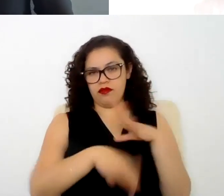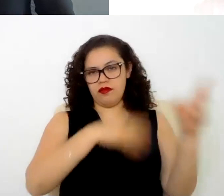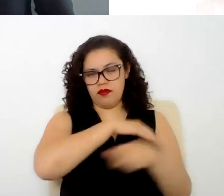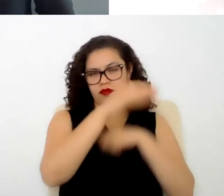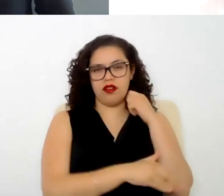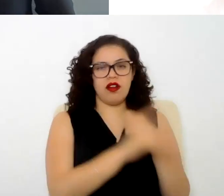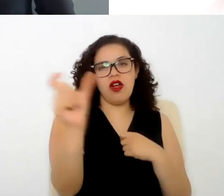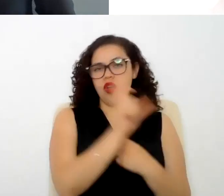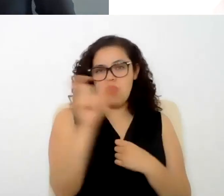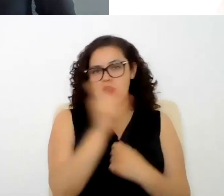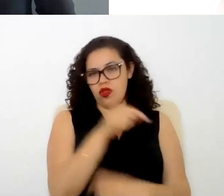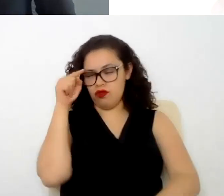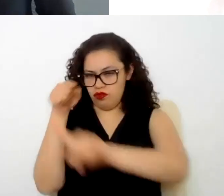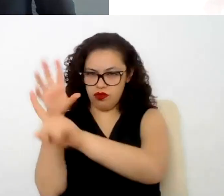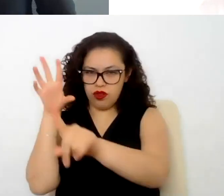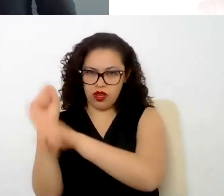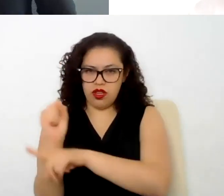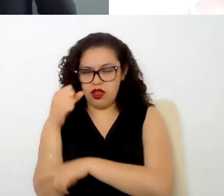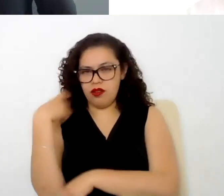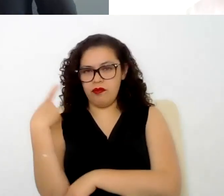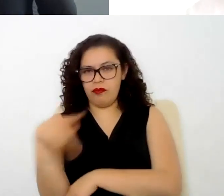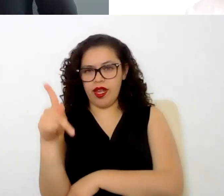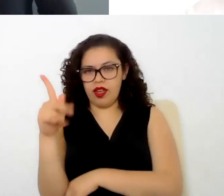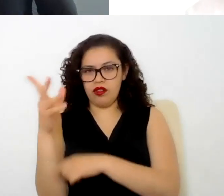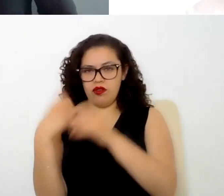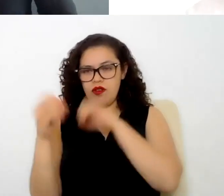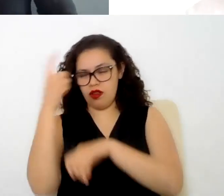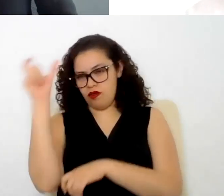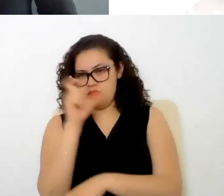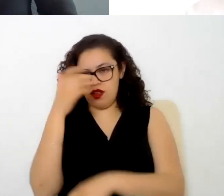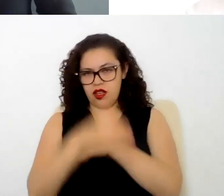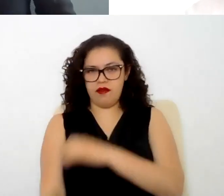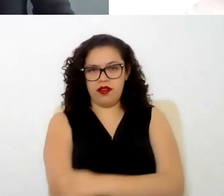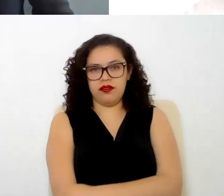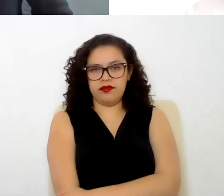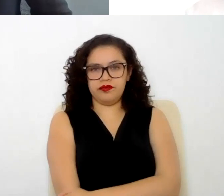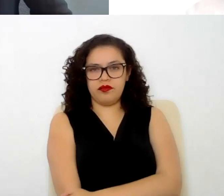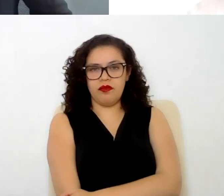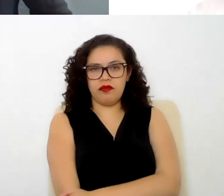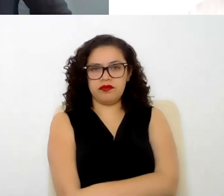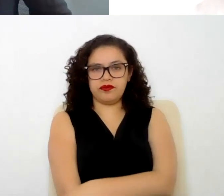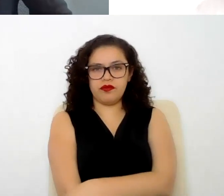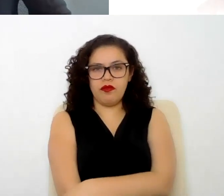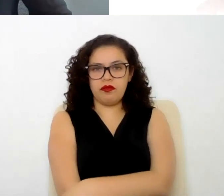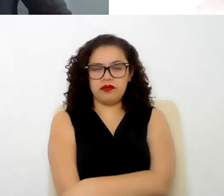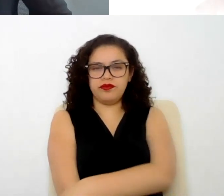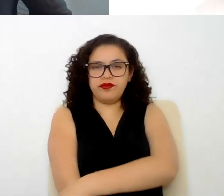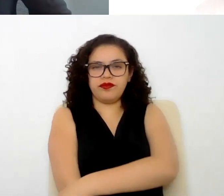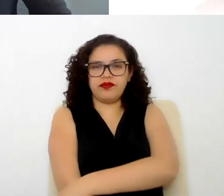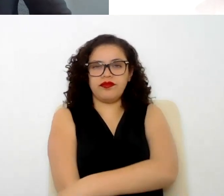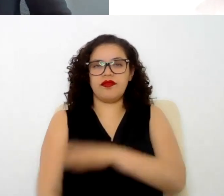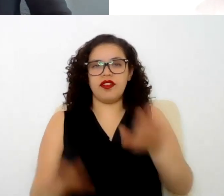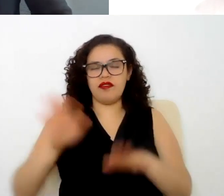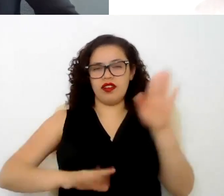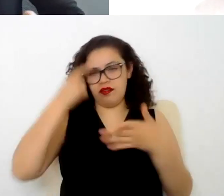termine el objeto de la obra por el que se le está contratando entonces muchas veces se incluye en el